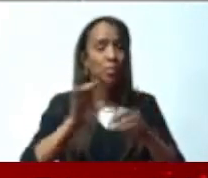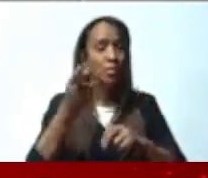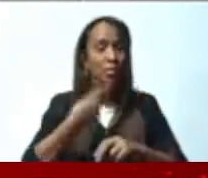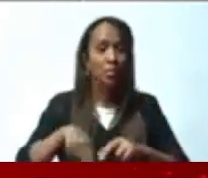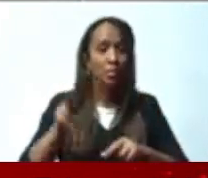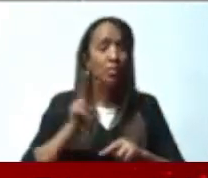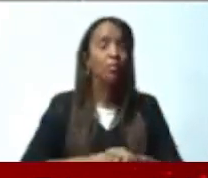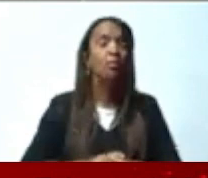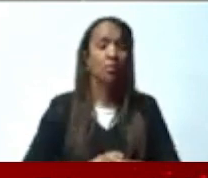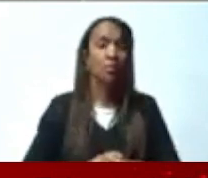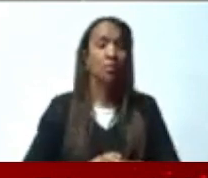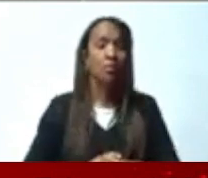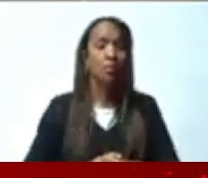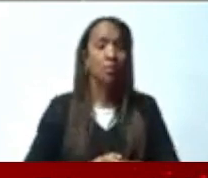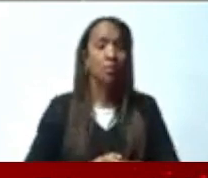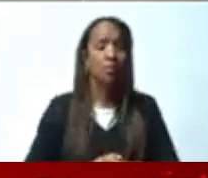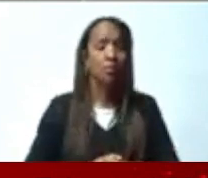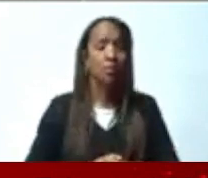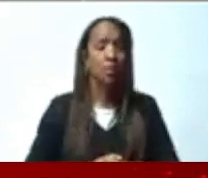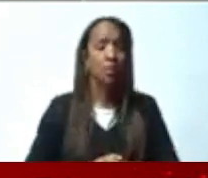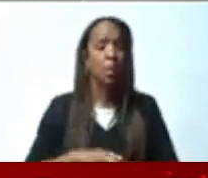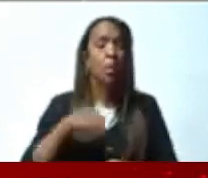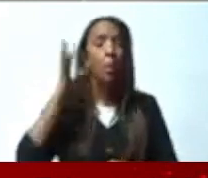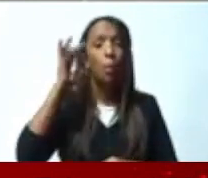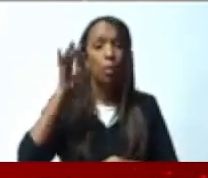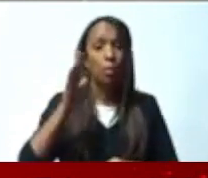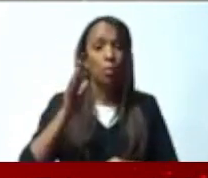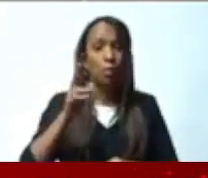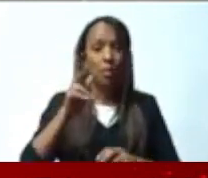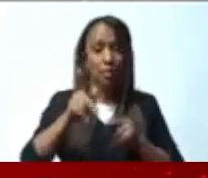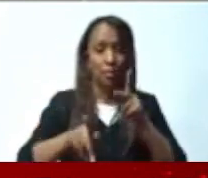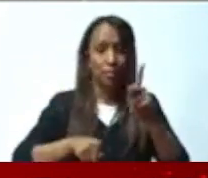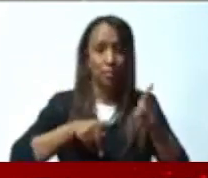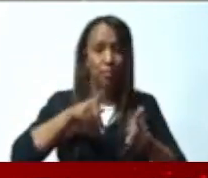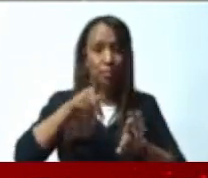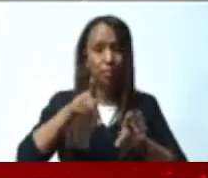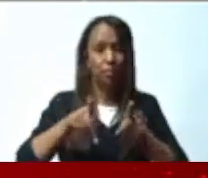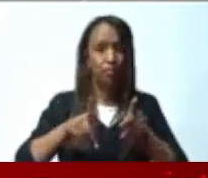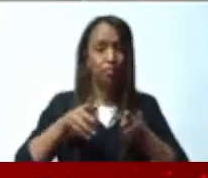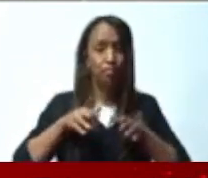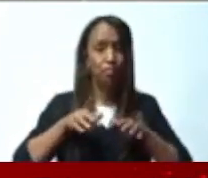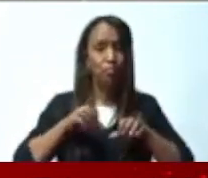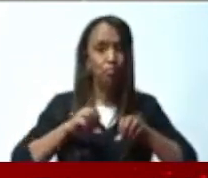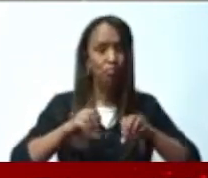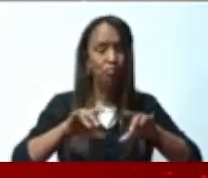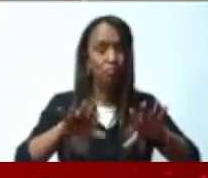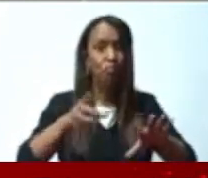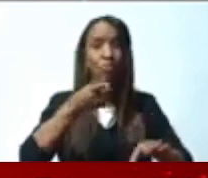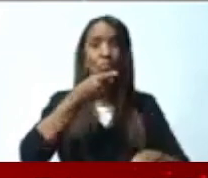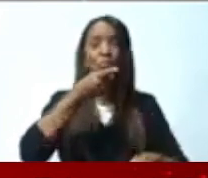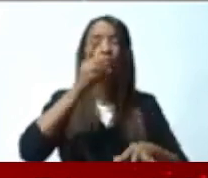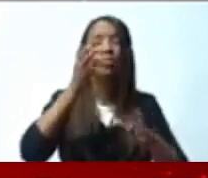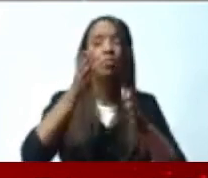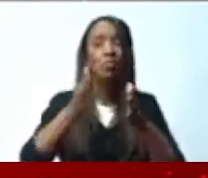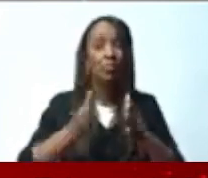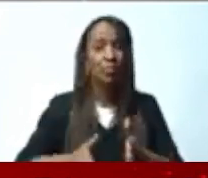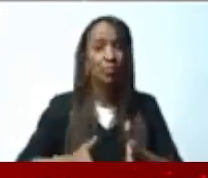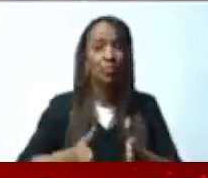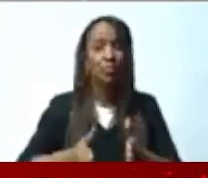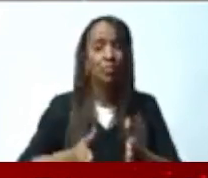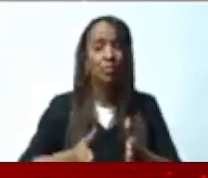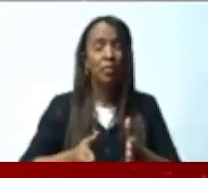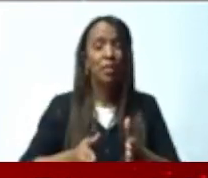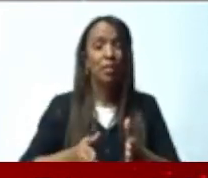nacional son los millones de dominicanos que todavía siguen viviendo en la pobreza. Son los millones de dominicanos que no tienen